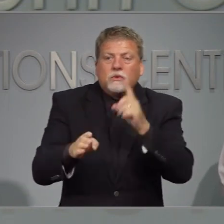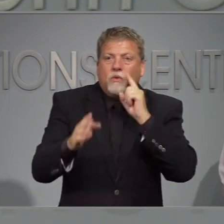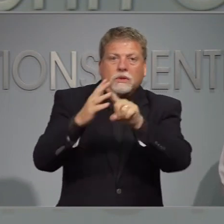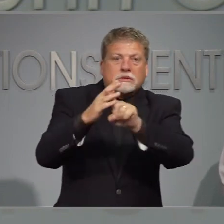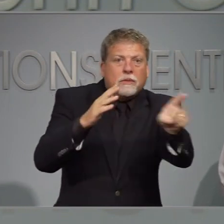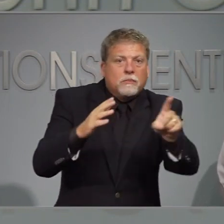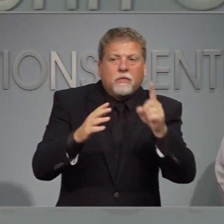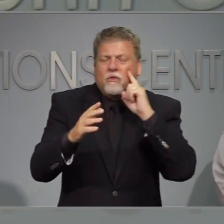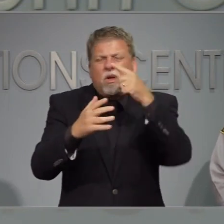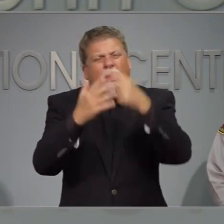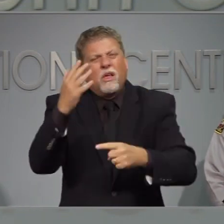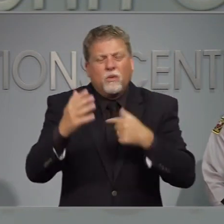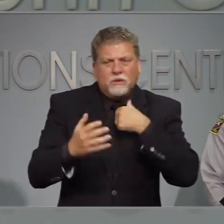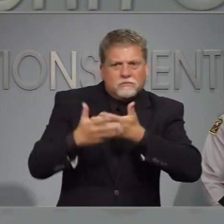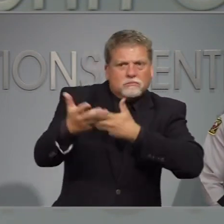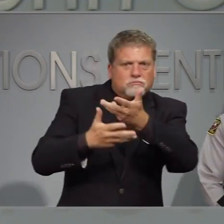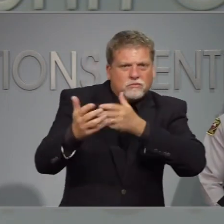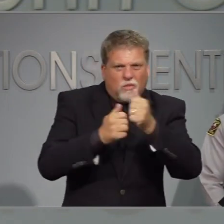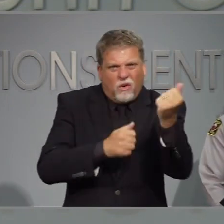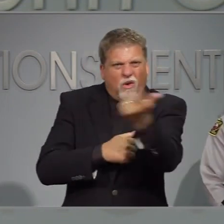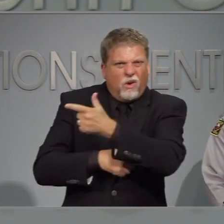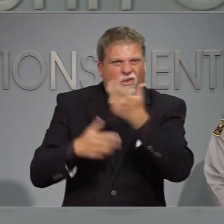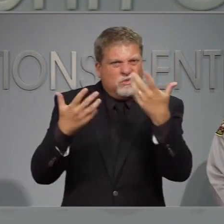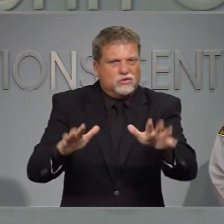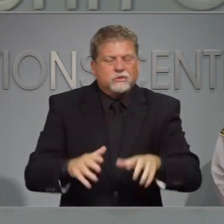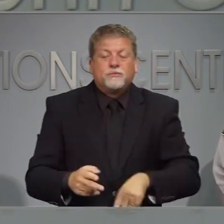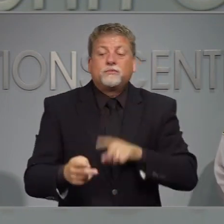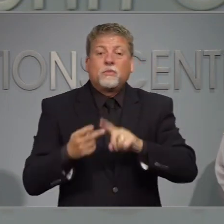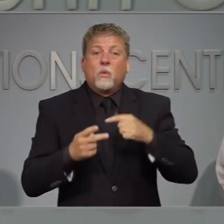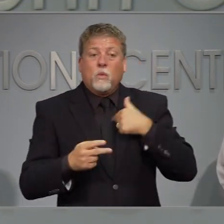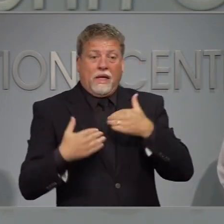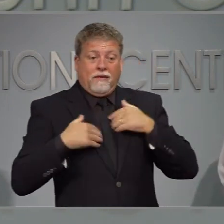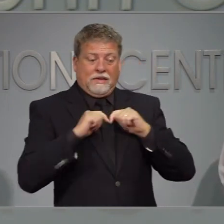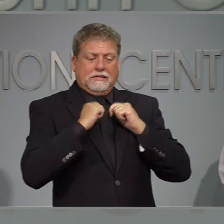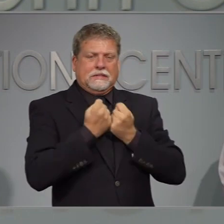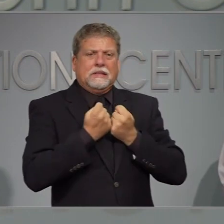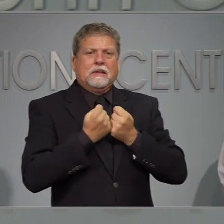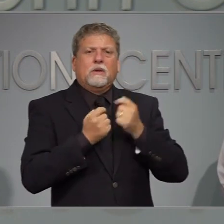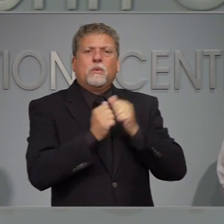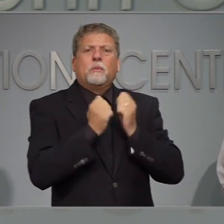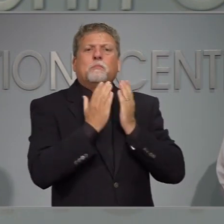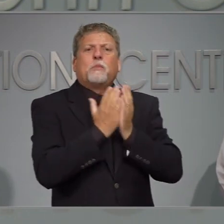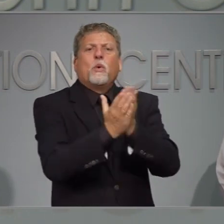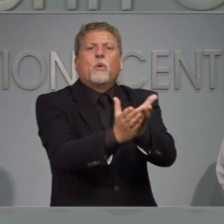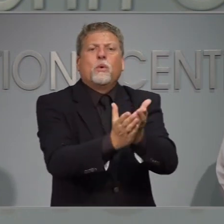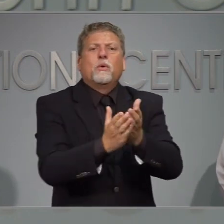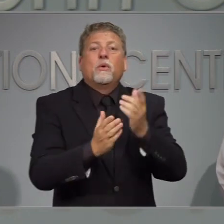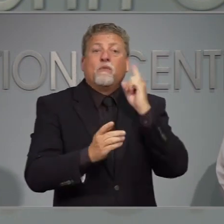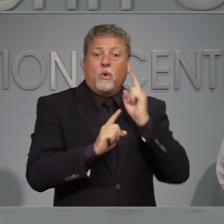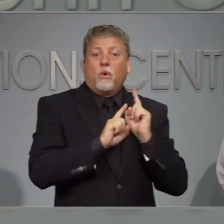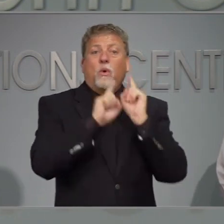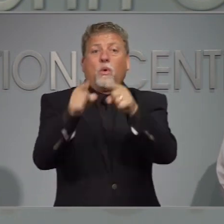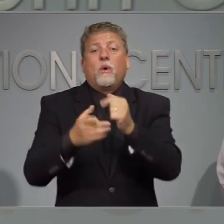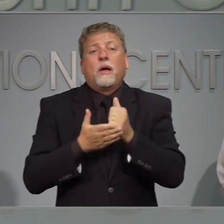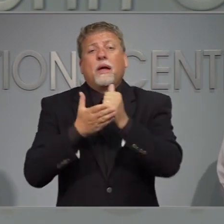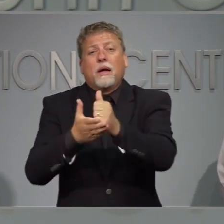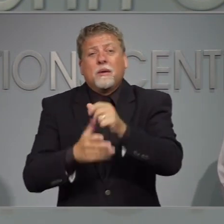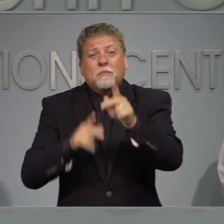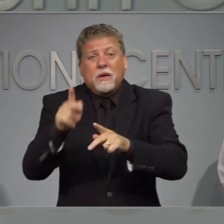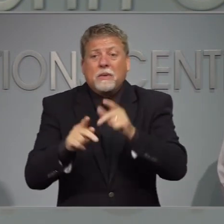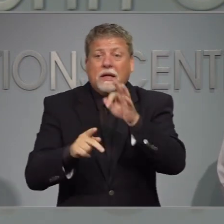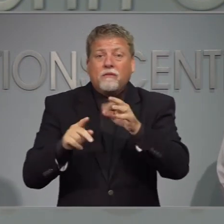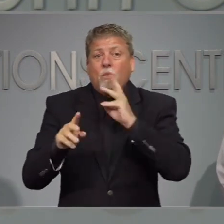las evacuaciones queremos cerciorarnos de que el equipo de rescate acuático tiene el EPP que necesita para trabajar